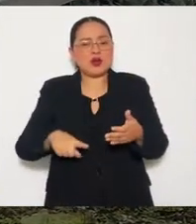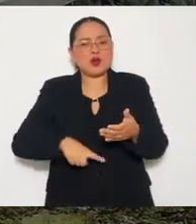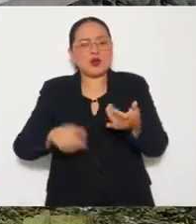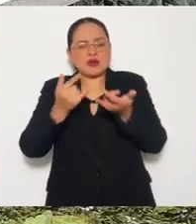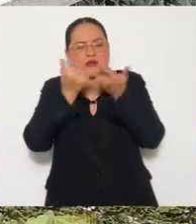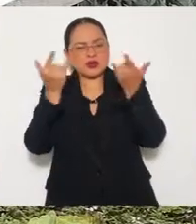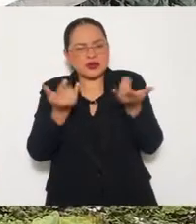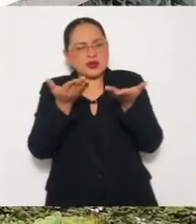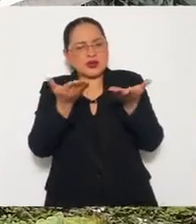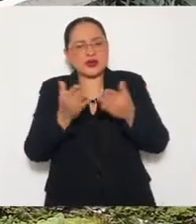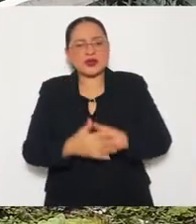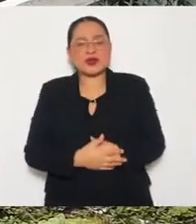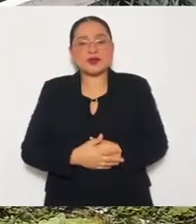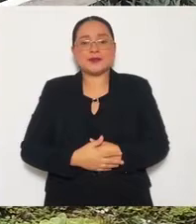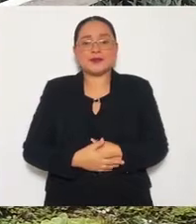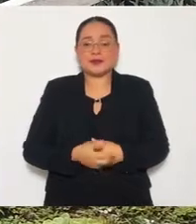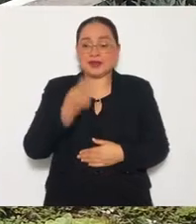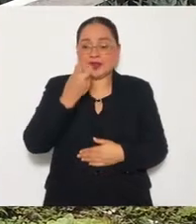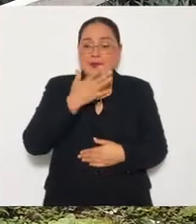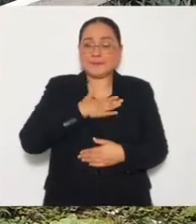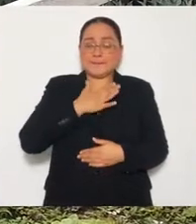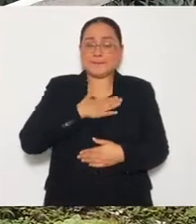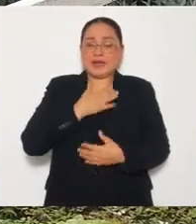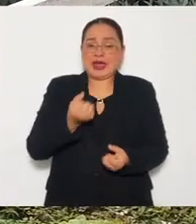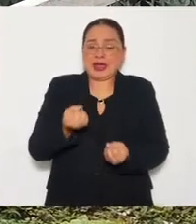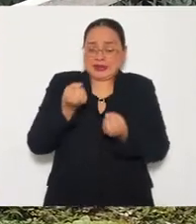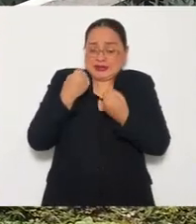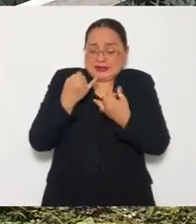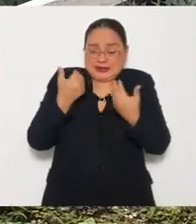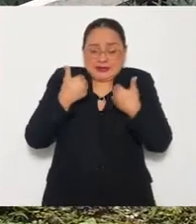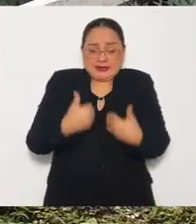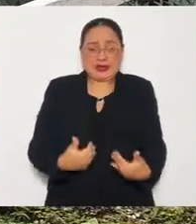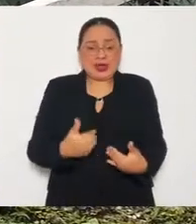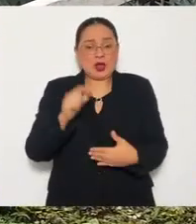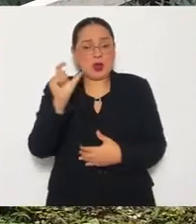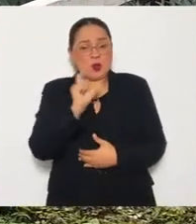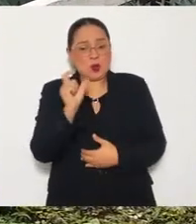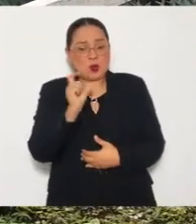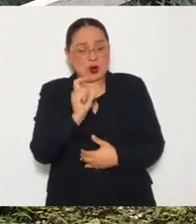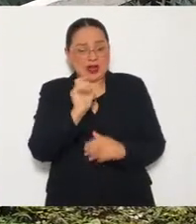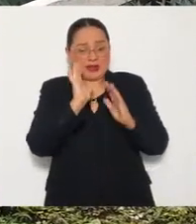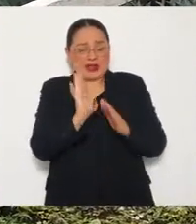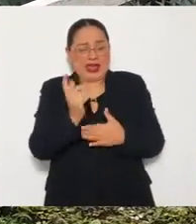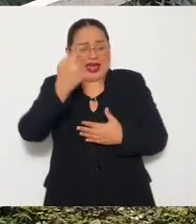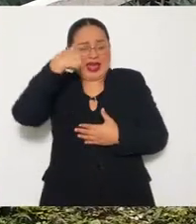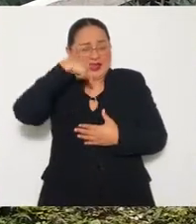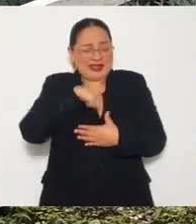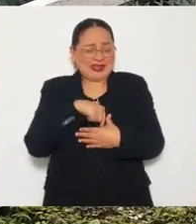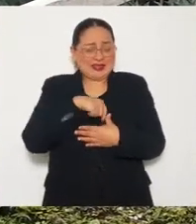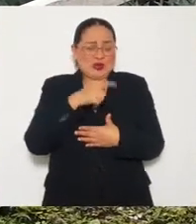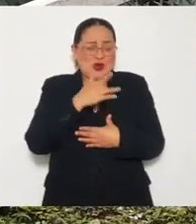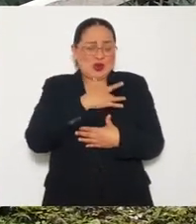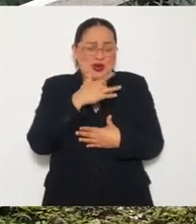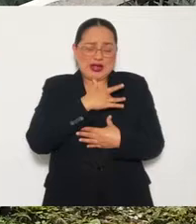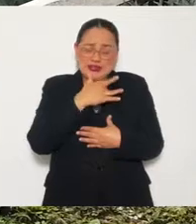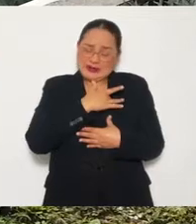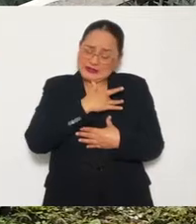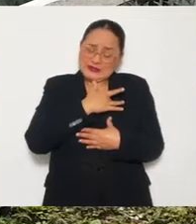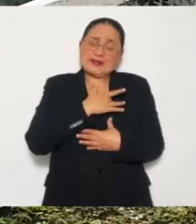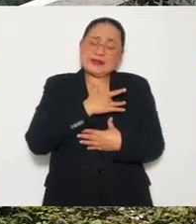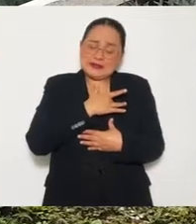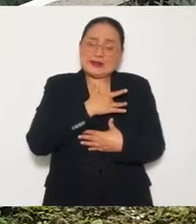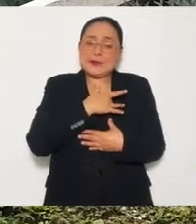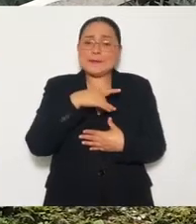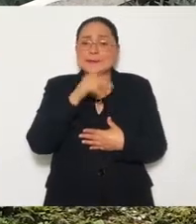Bueno, es una convicción que viene de lo hondo de mi corazón.